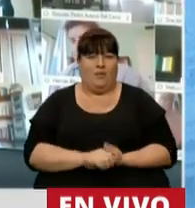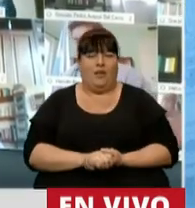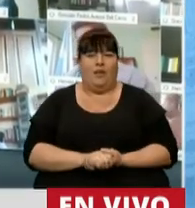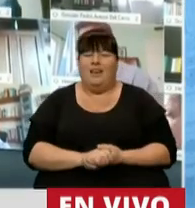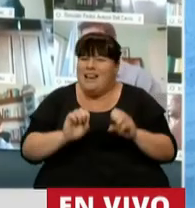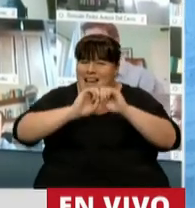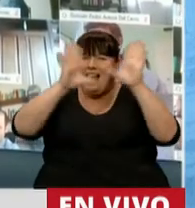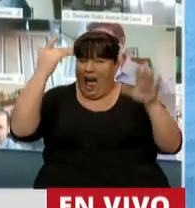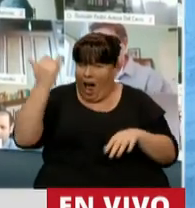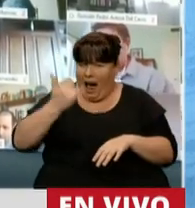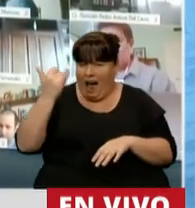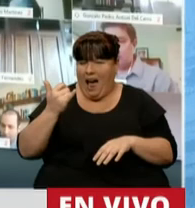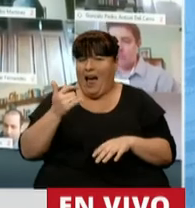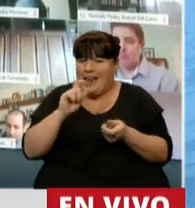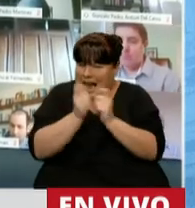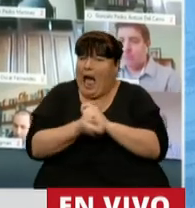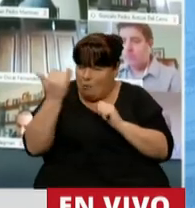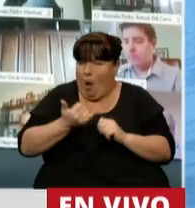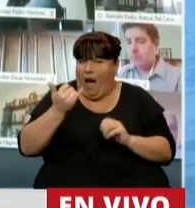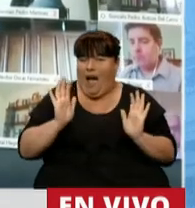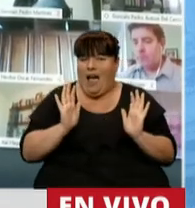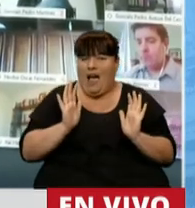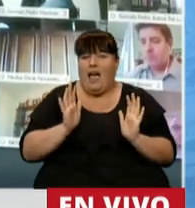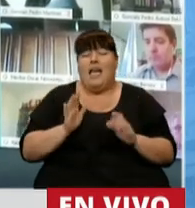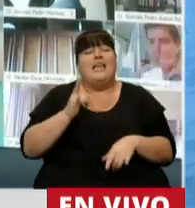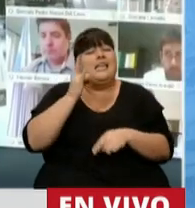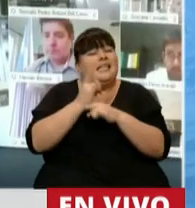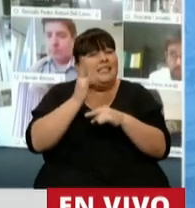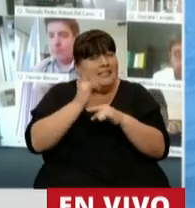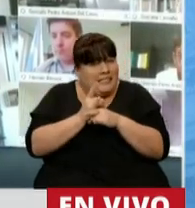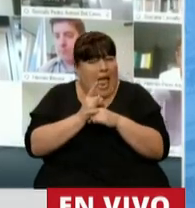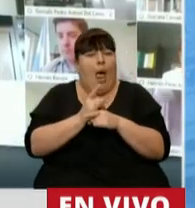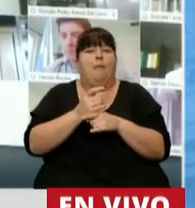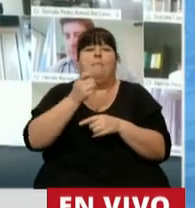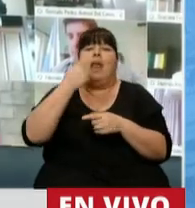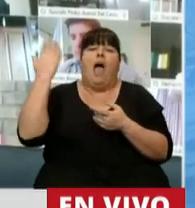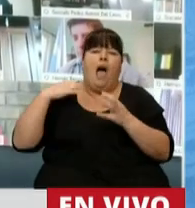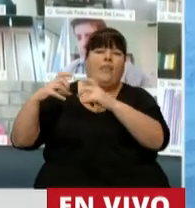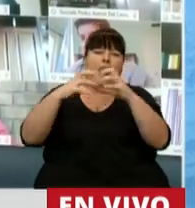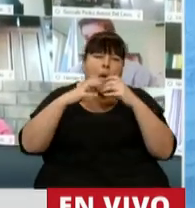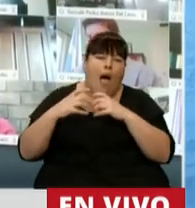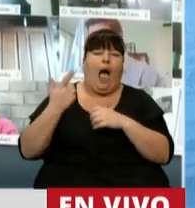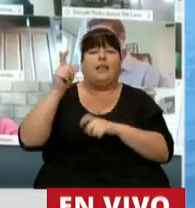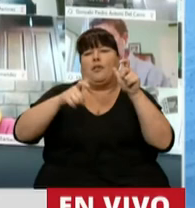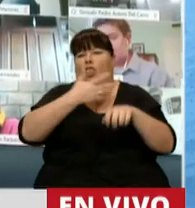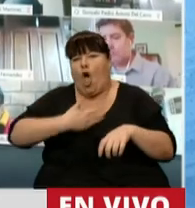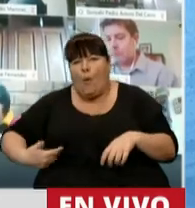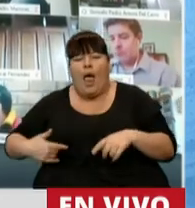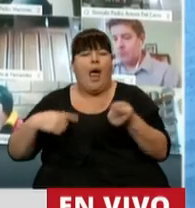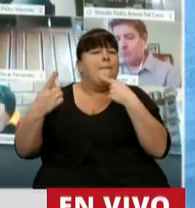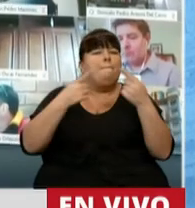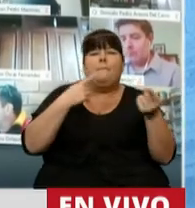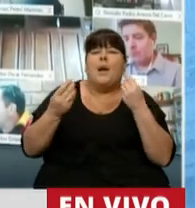Está claro que algo cambió. Siempre, en cada una de las discusiones con los funcionarios, en la parte,